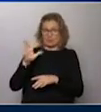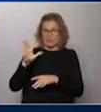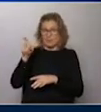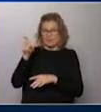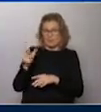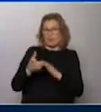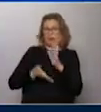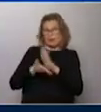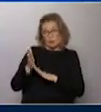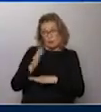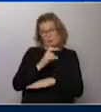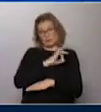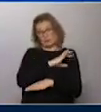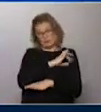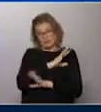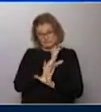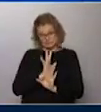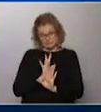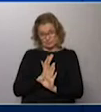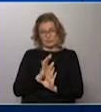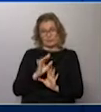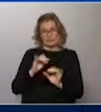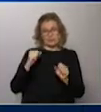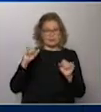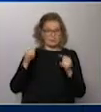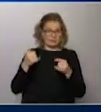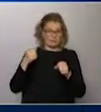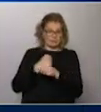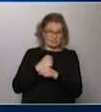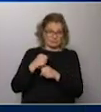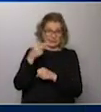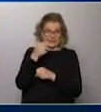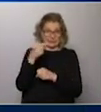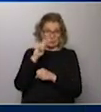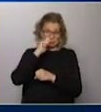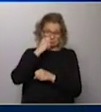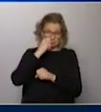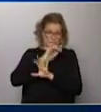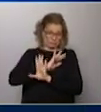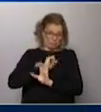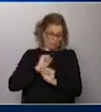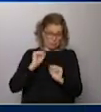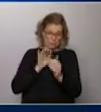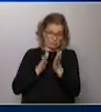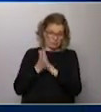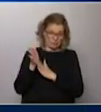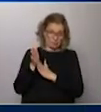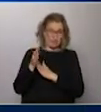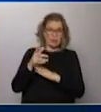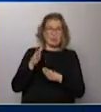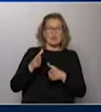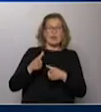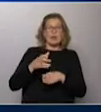hoy en el charter. Autorizadas porque se hicieron justamente ese examen. Y porque dieron negativo, si no, no podían viajar. Peñarol está en el hotel.